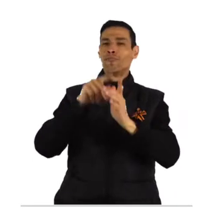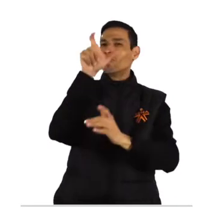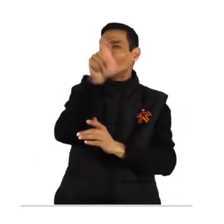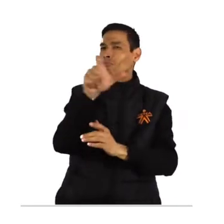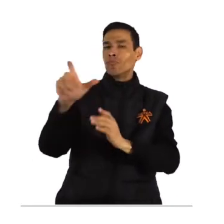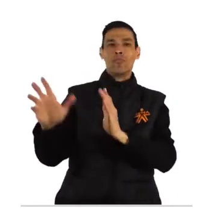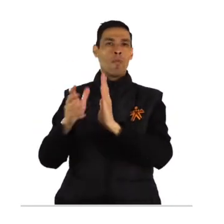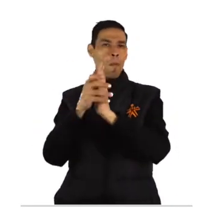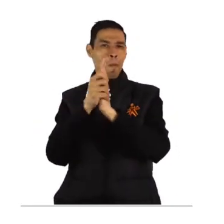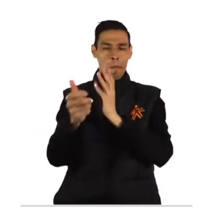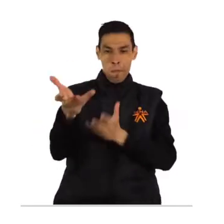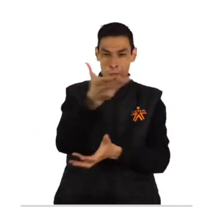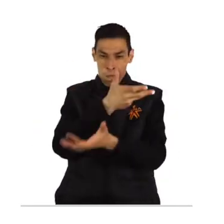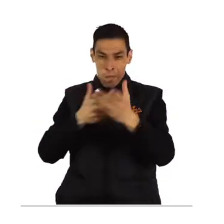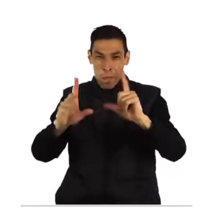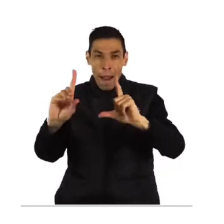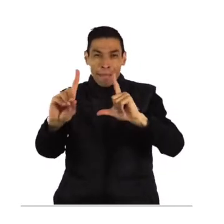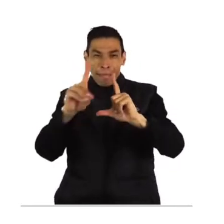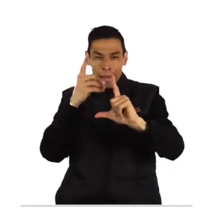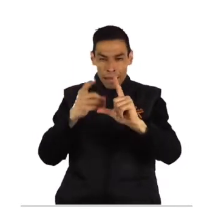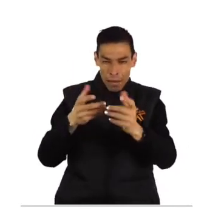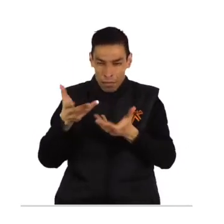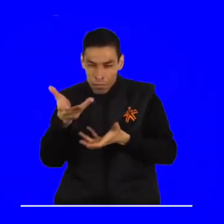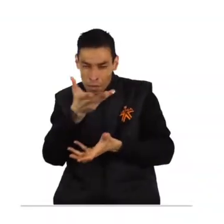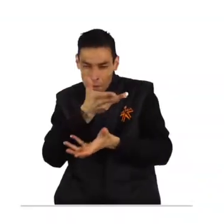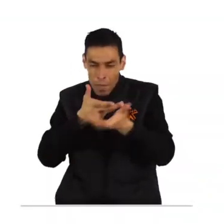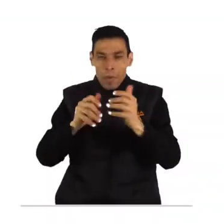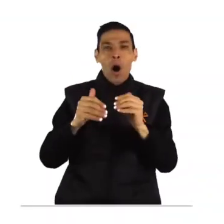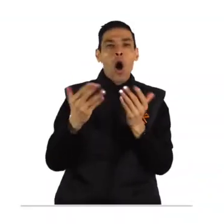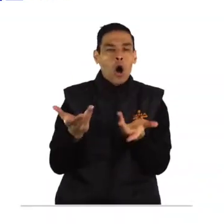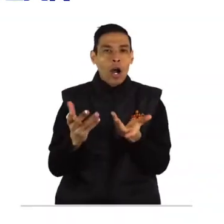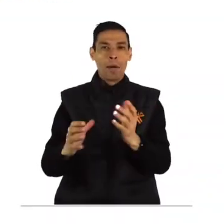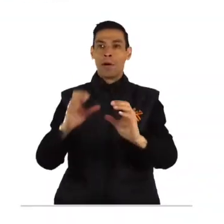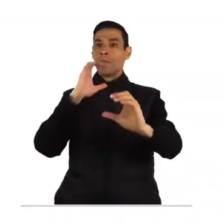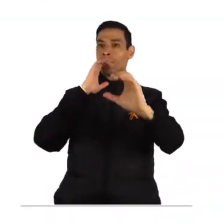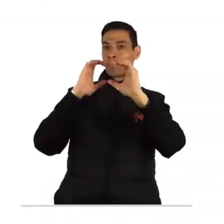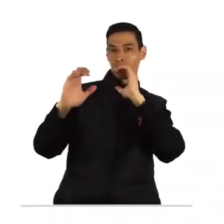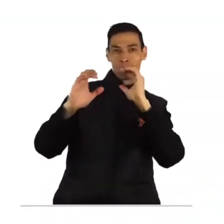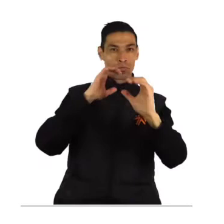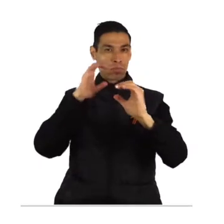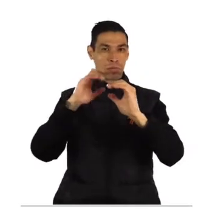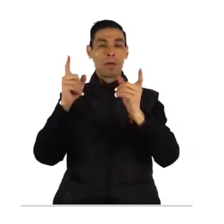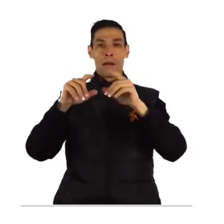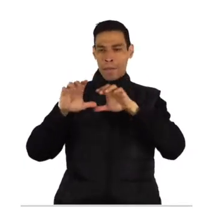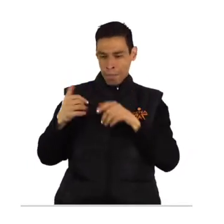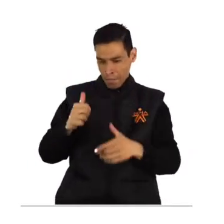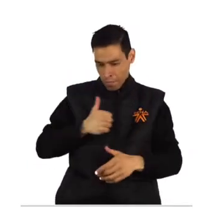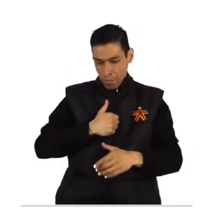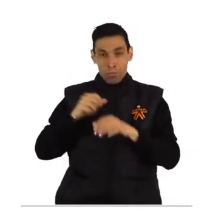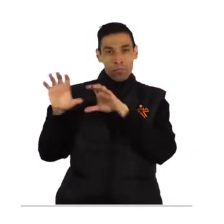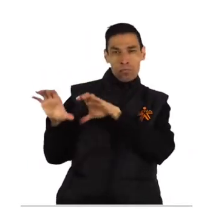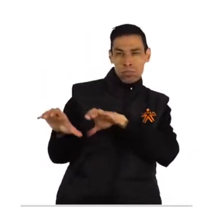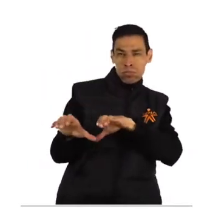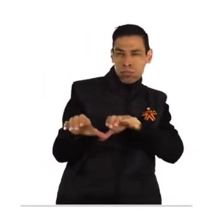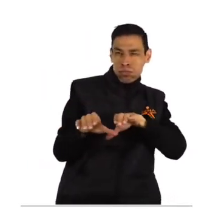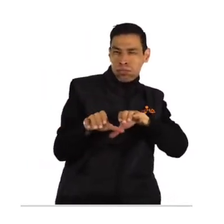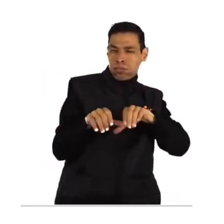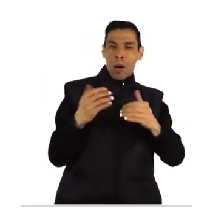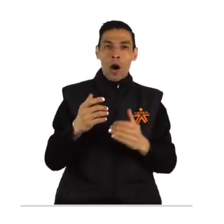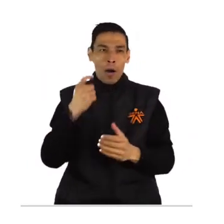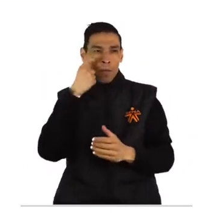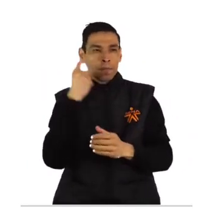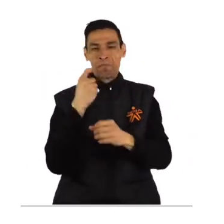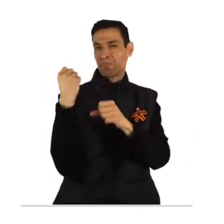tu capacidad para interactuar con el mundo digital comunicarte con otros y desarrollar acciones de tu cotidianidad como